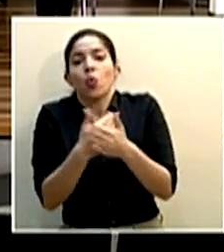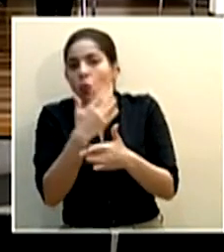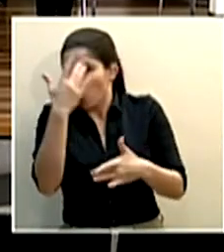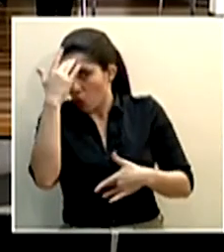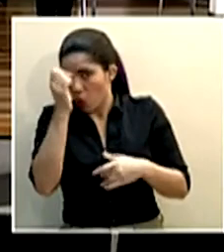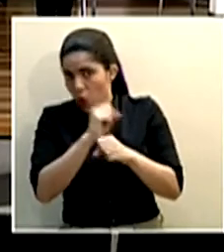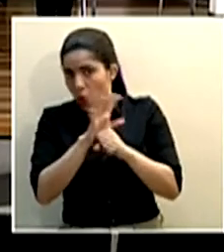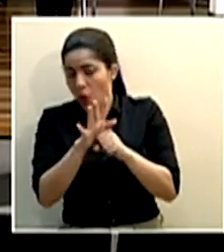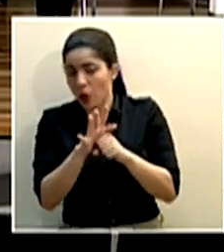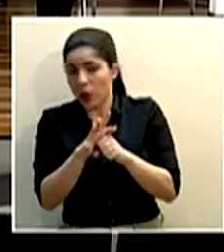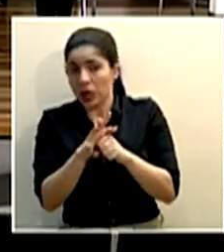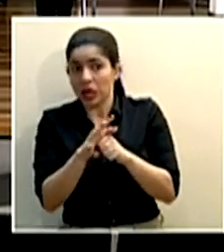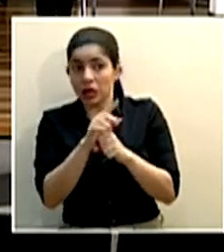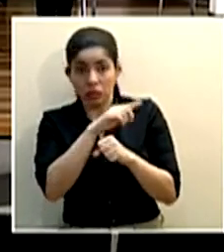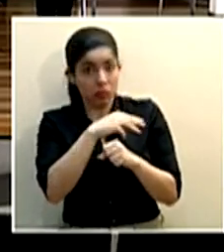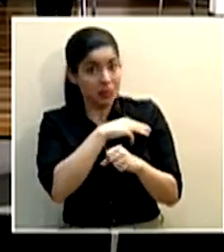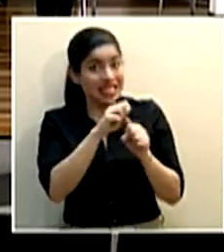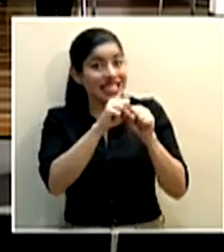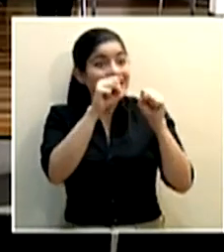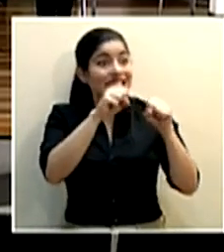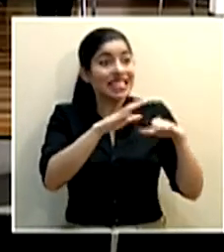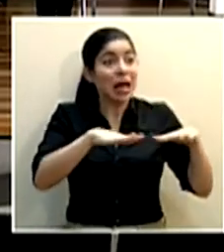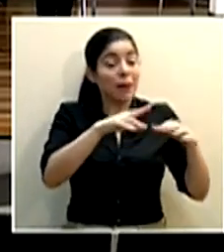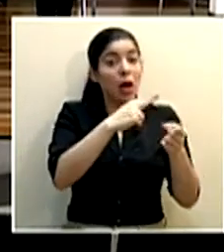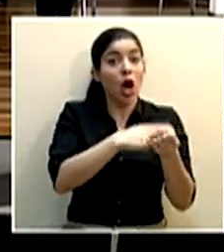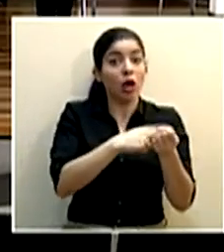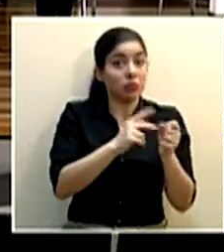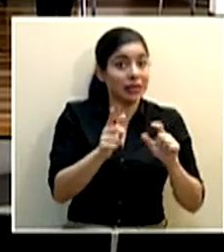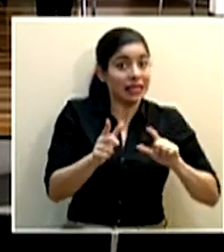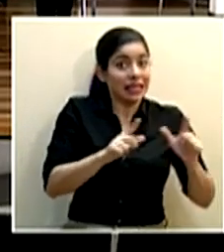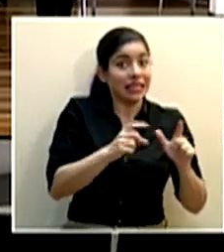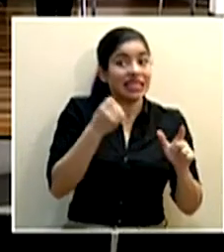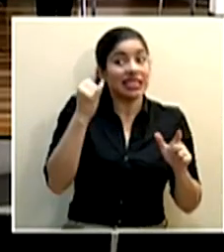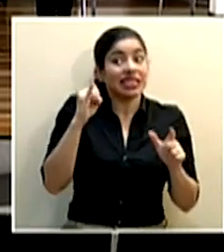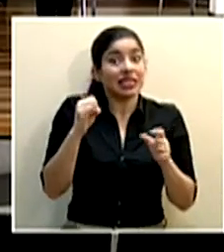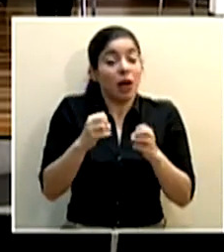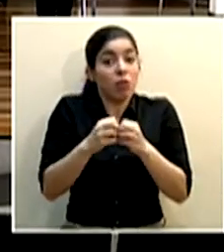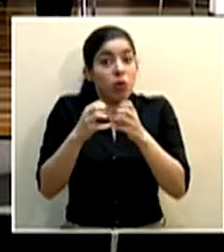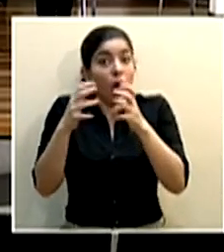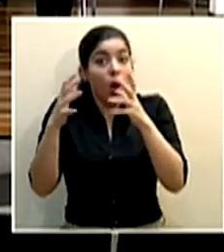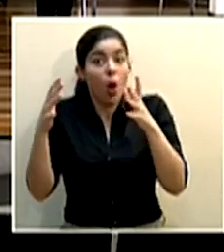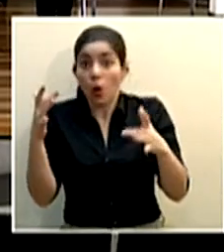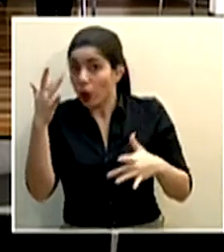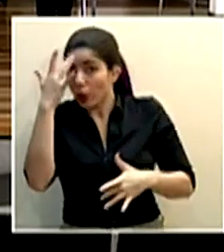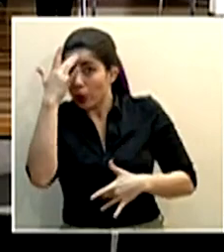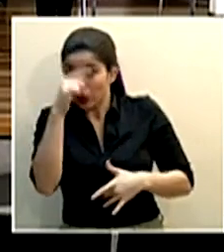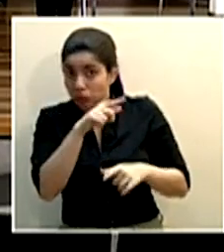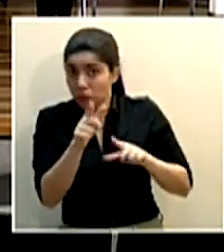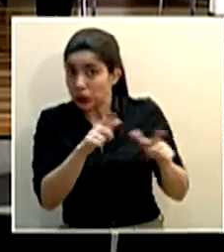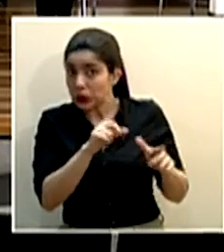COVID-19? ¿está listo el sistema hospitalario en caso de tener un aumento exponencial de casos?